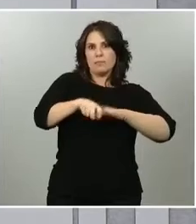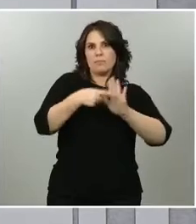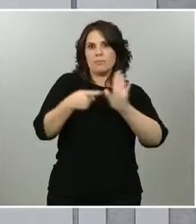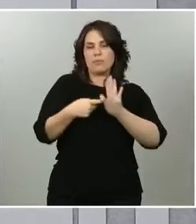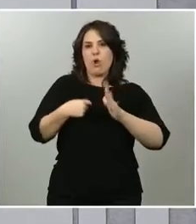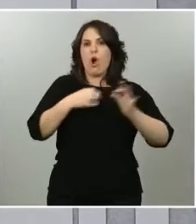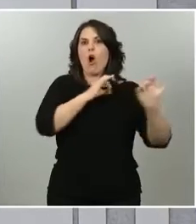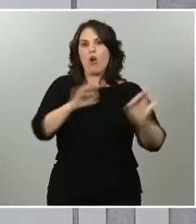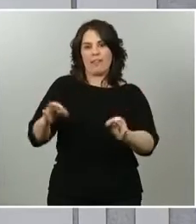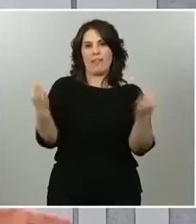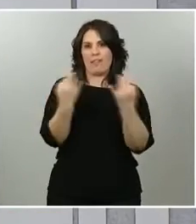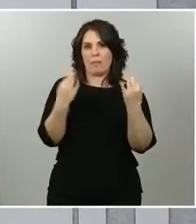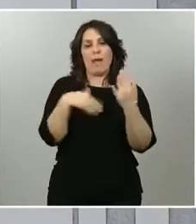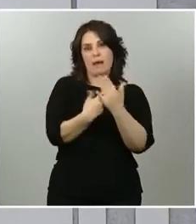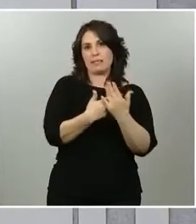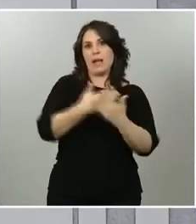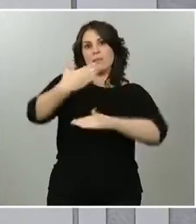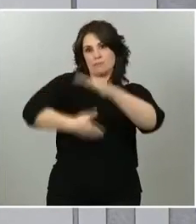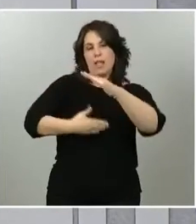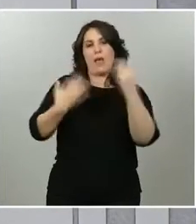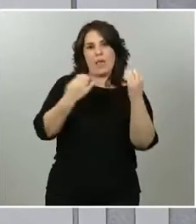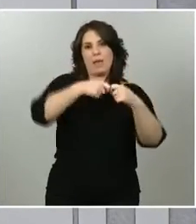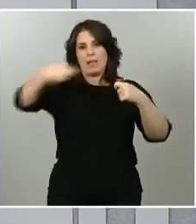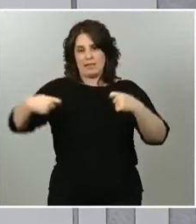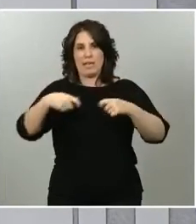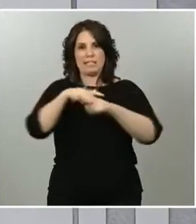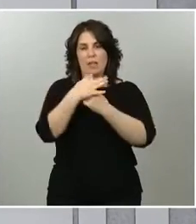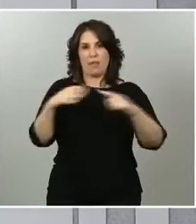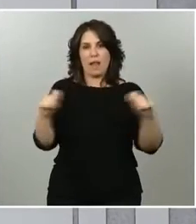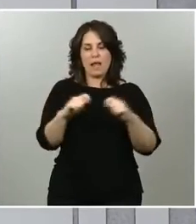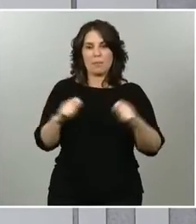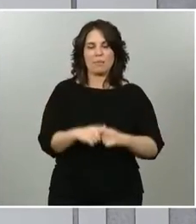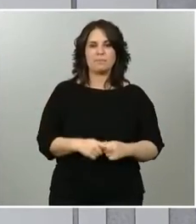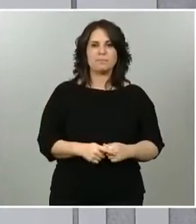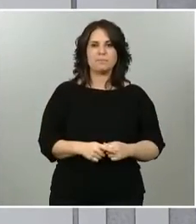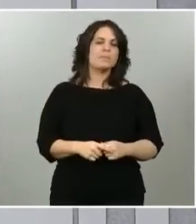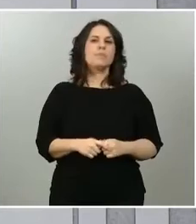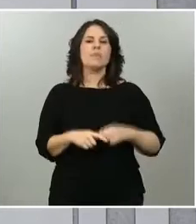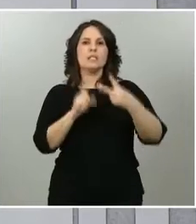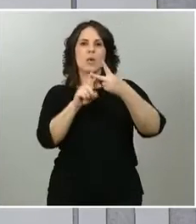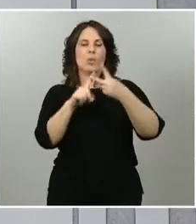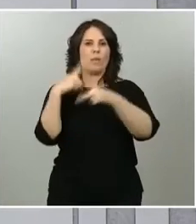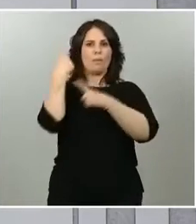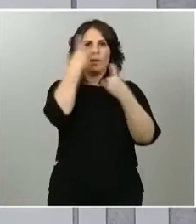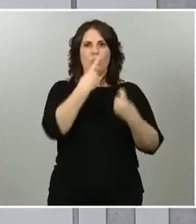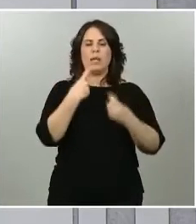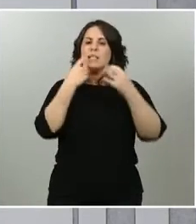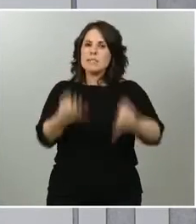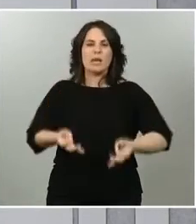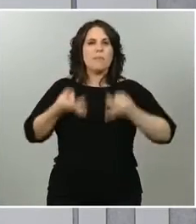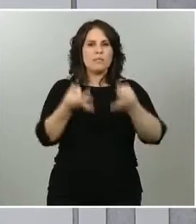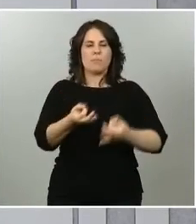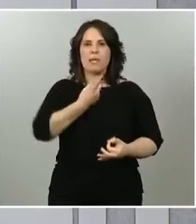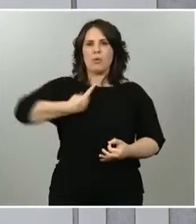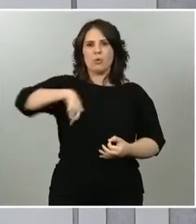relación con la unidad de las fuerzas políticas, yo creo que siempre que tenemos ocasión mostramos nuestra disposición, tendemos la mano